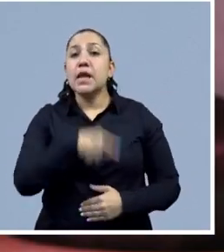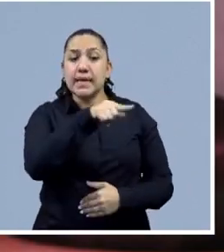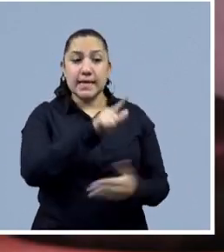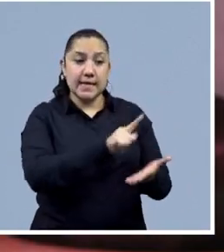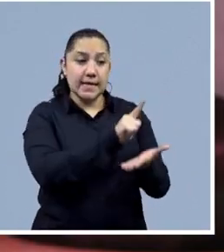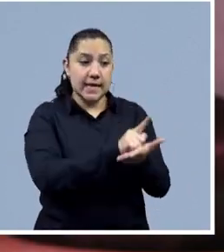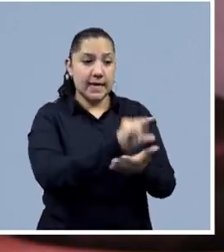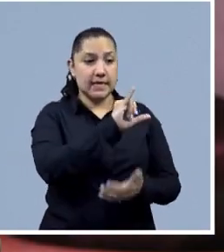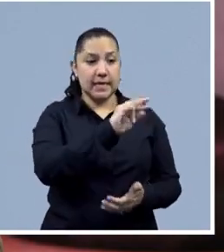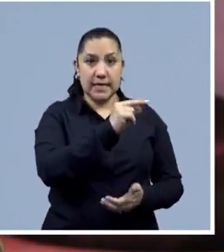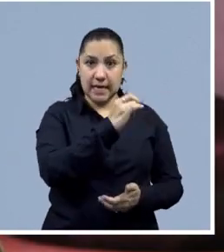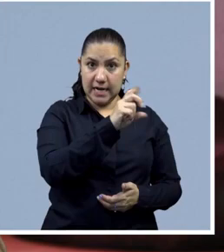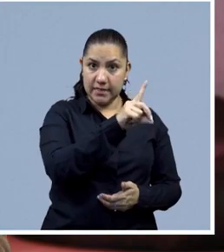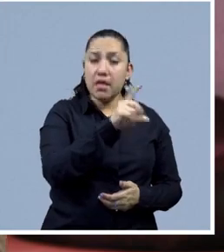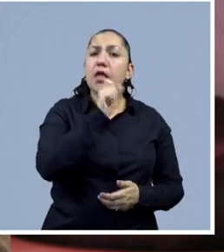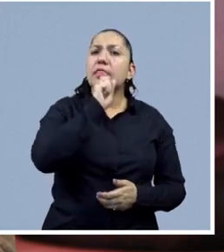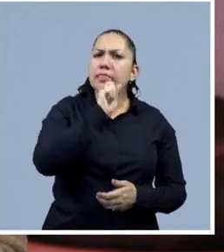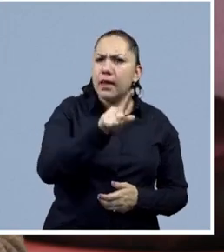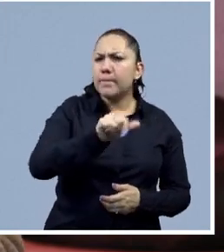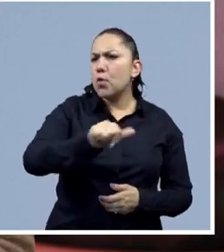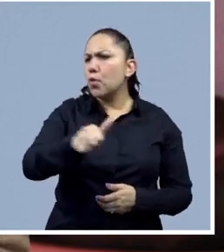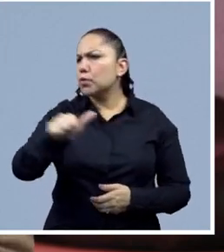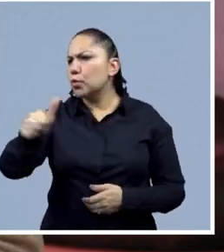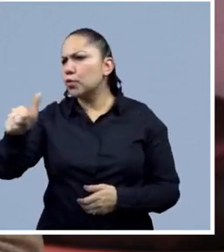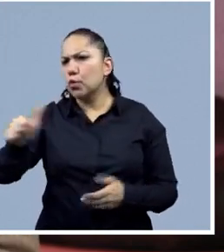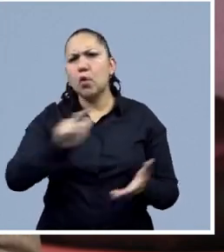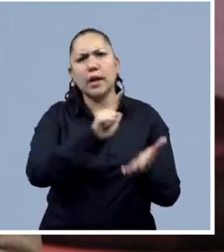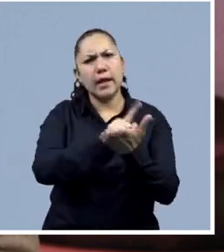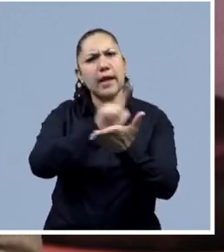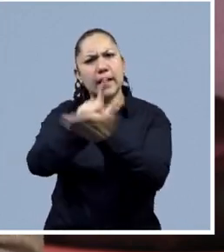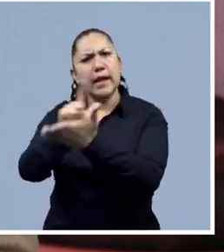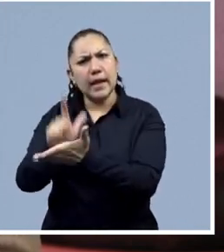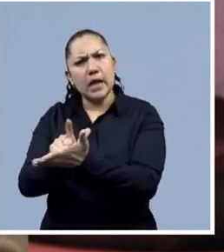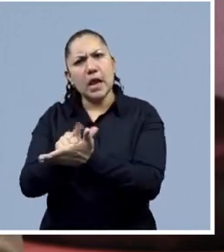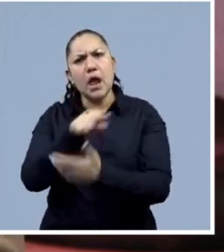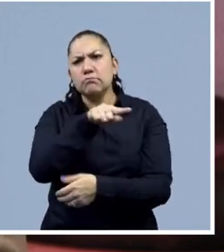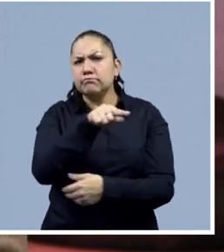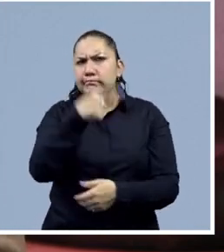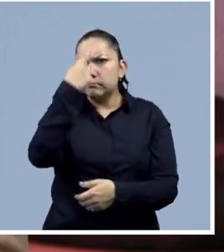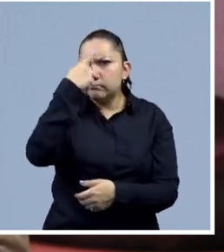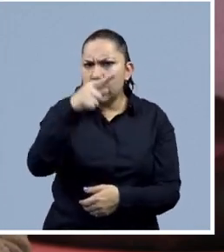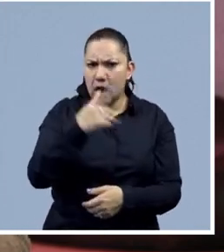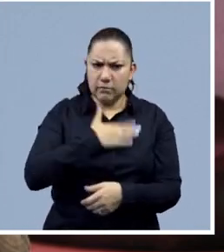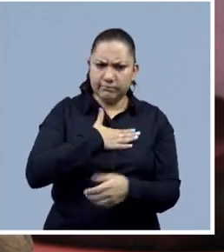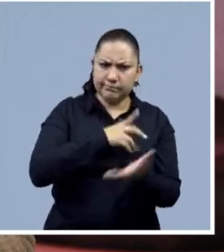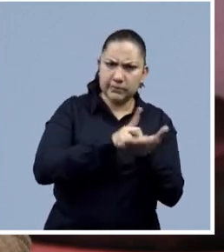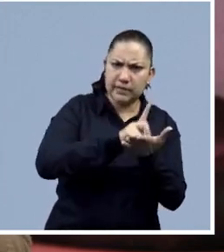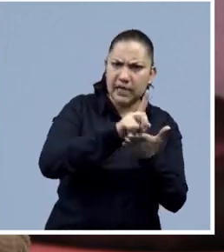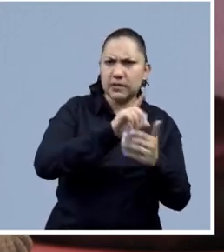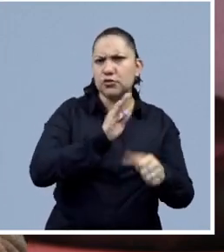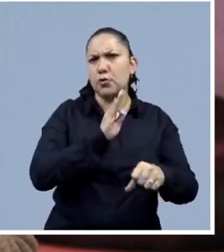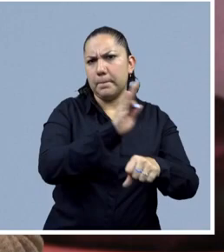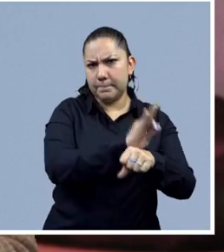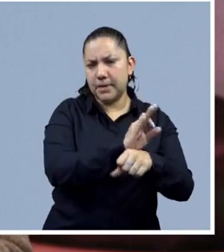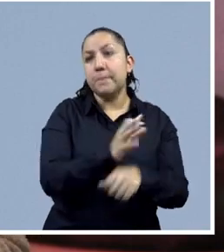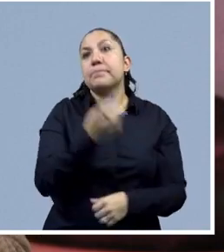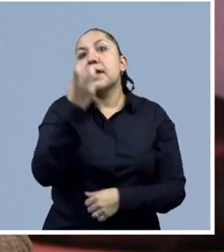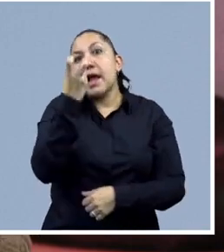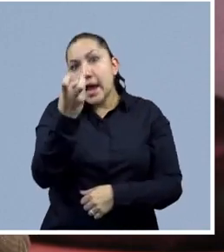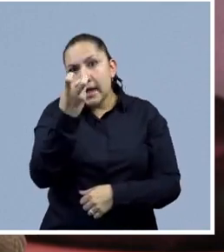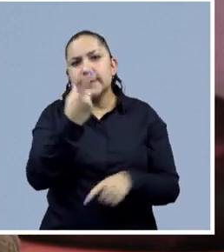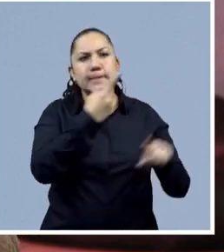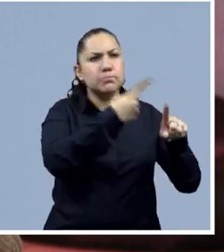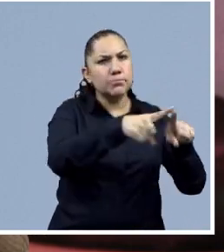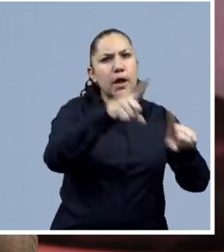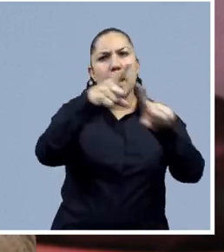Además de la ley, Ingrid, existen otras instancias y también otras leyes, Frida, que protegen nuestros derechos. Cada vez son más los lugares que